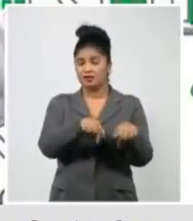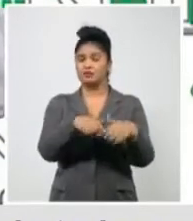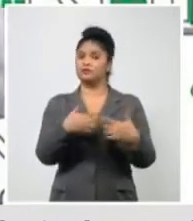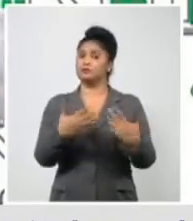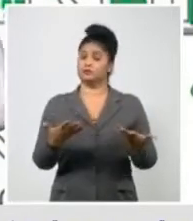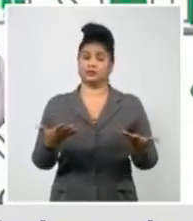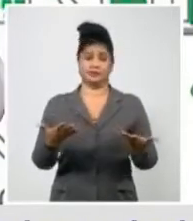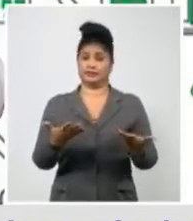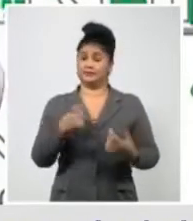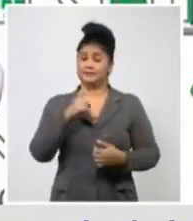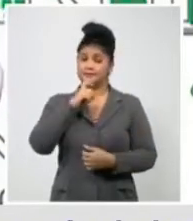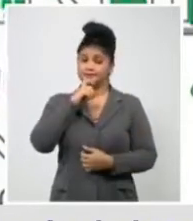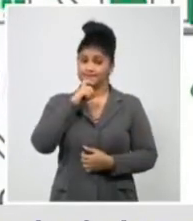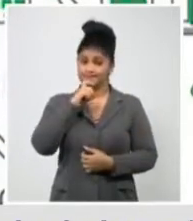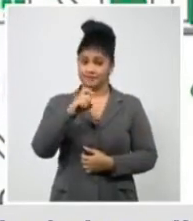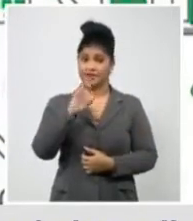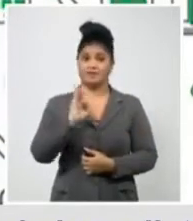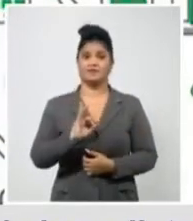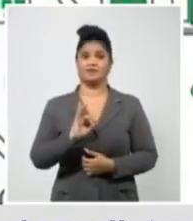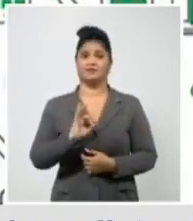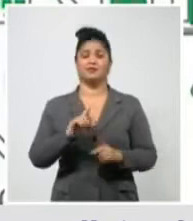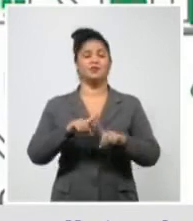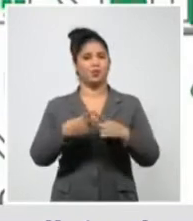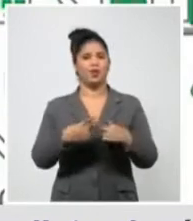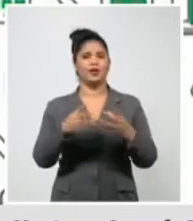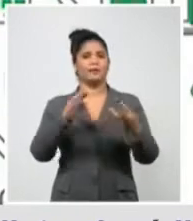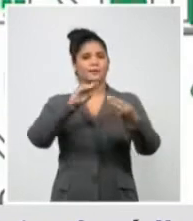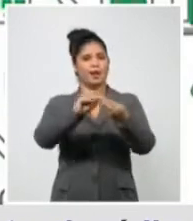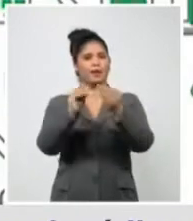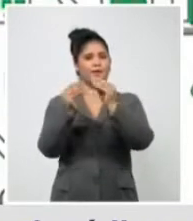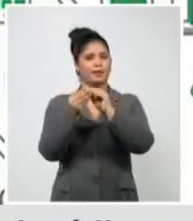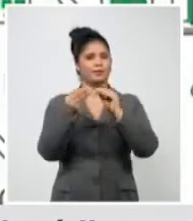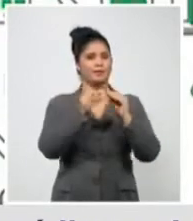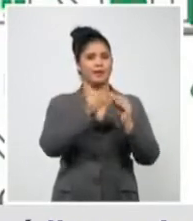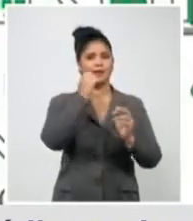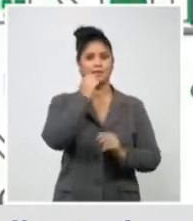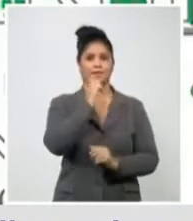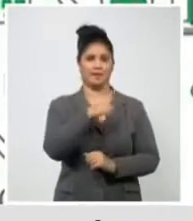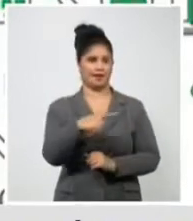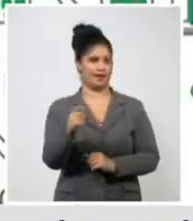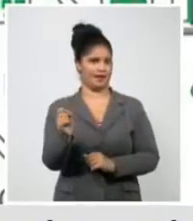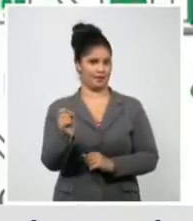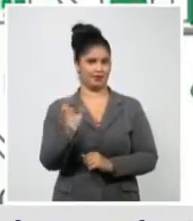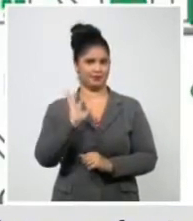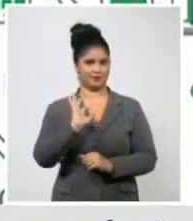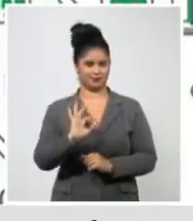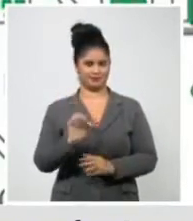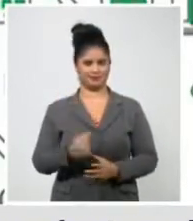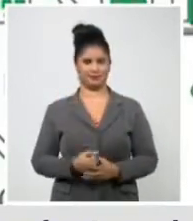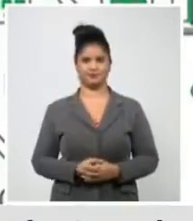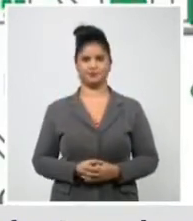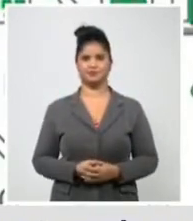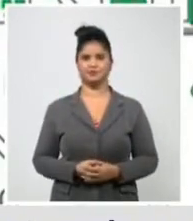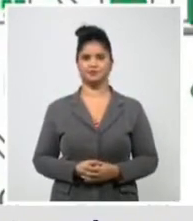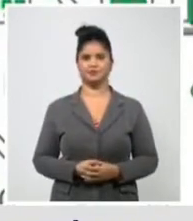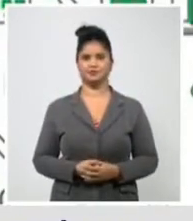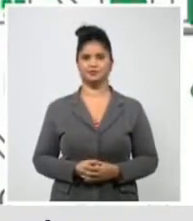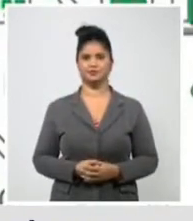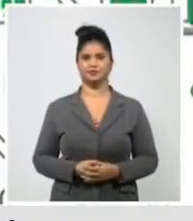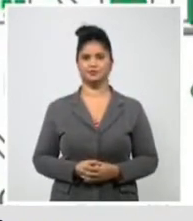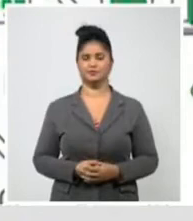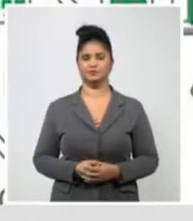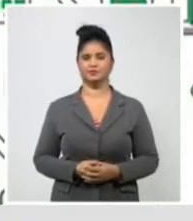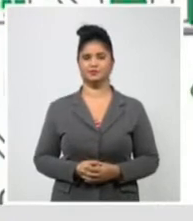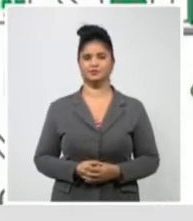infecta a un mayor número de personas. Y entonces, llego a escoger los grupos vulnerables. Y hay una tercera